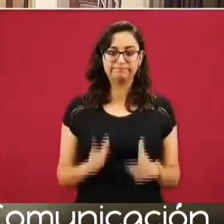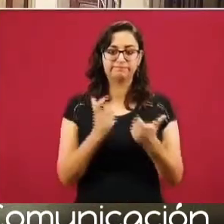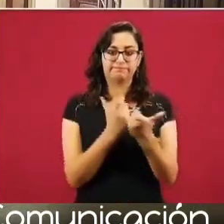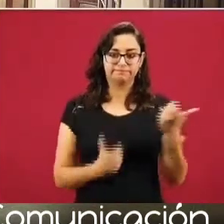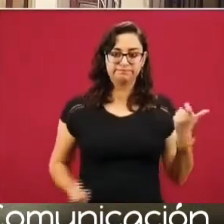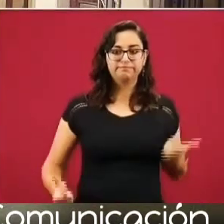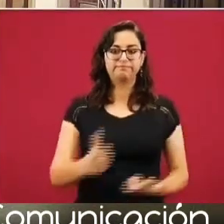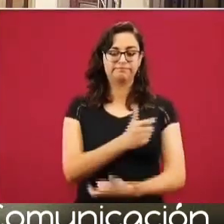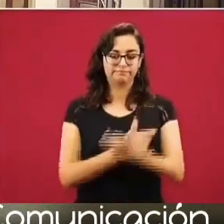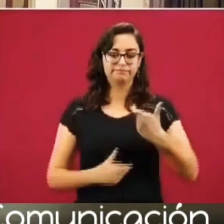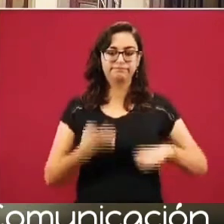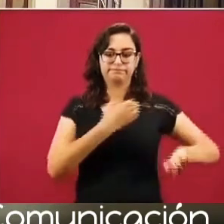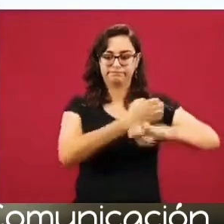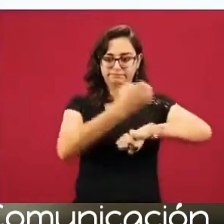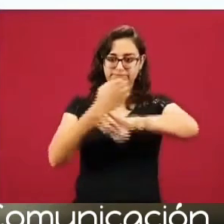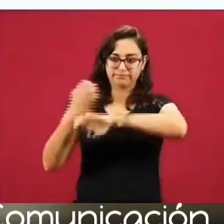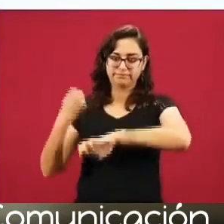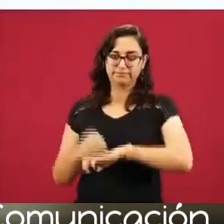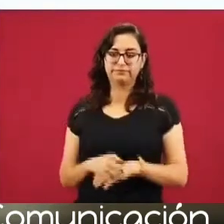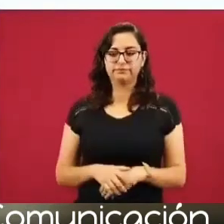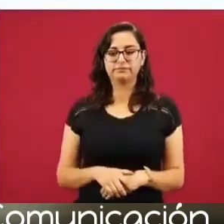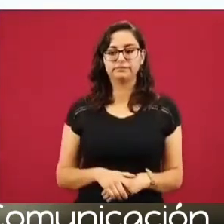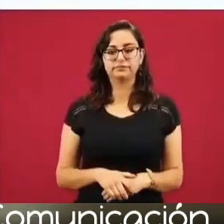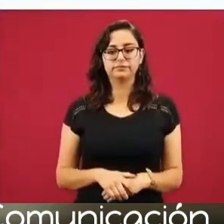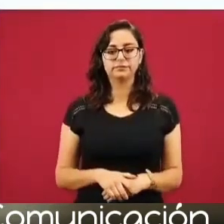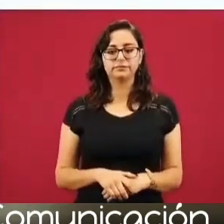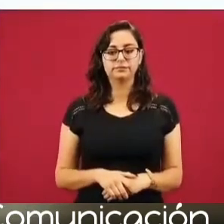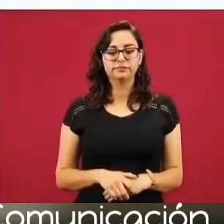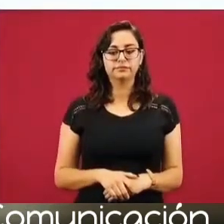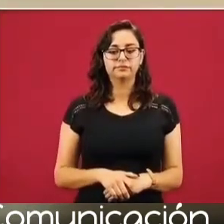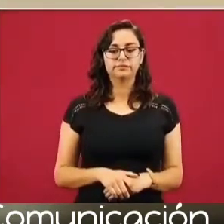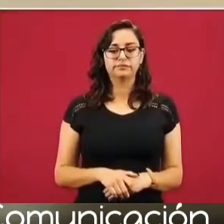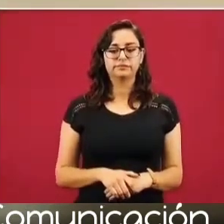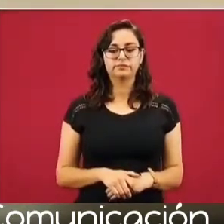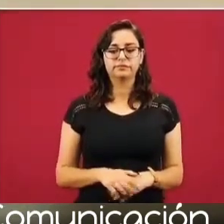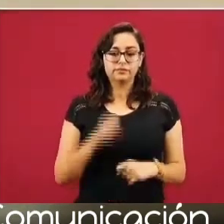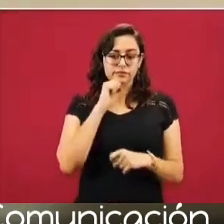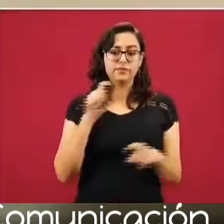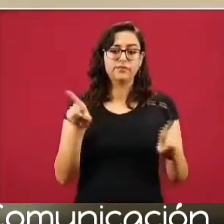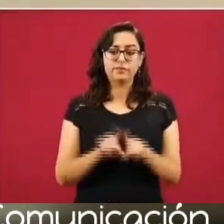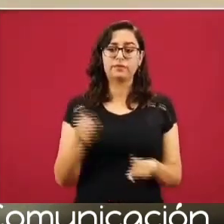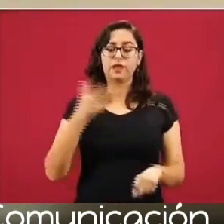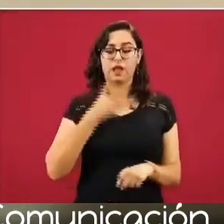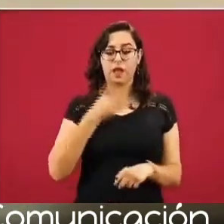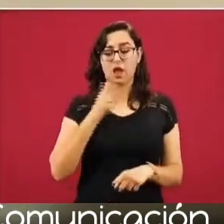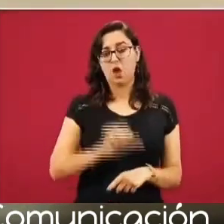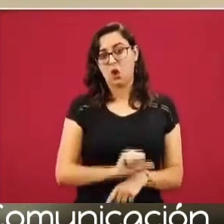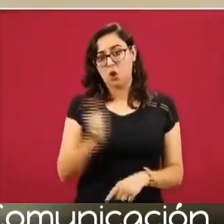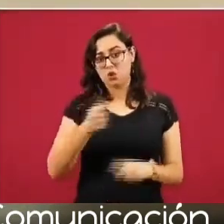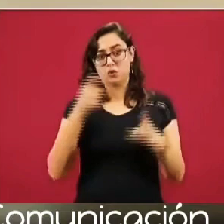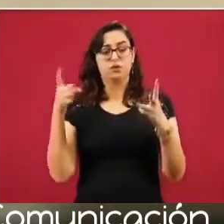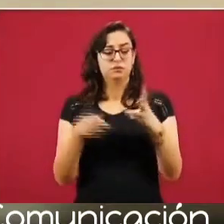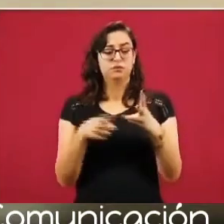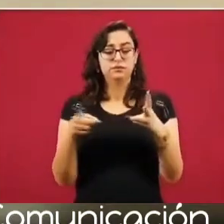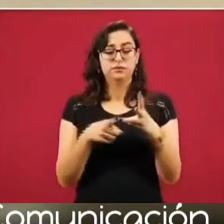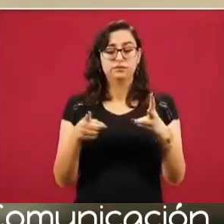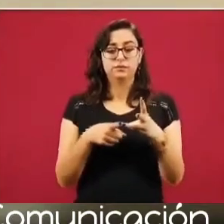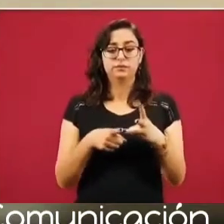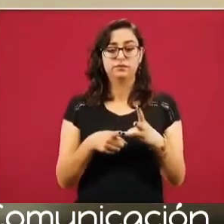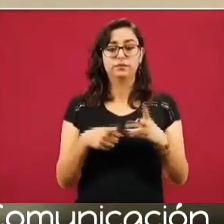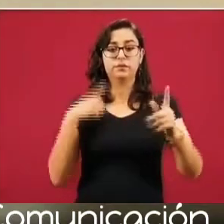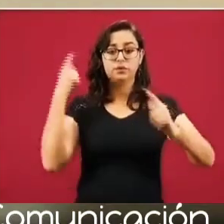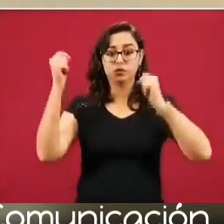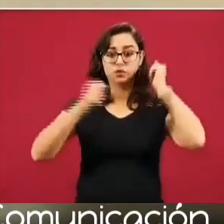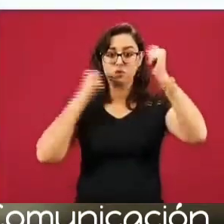la economía de los estados. Y también estamos teniendo otro programa que también ya está avanzado, que se llama